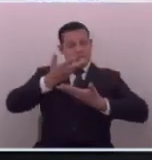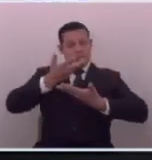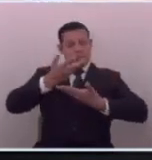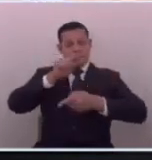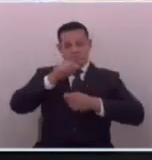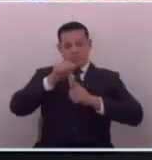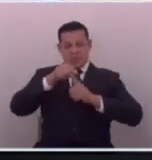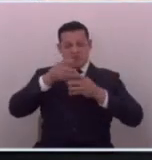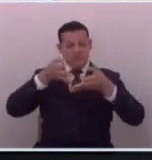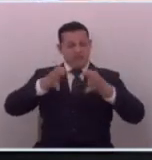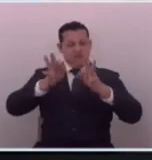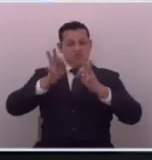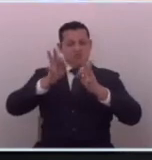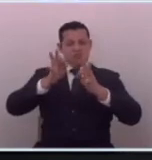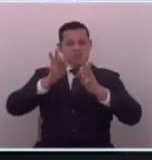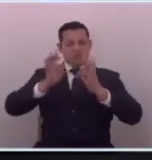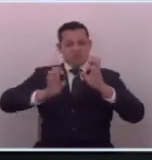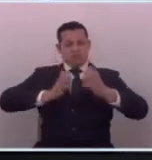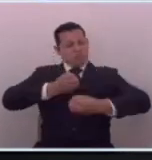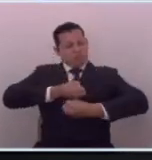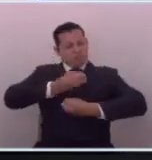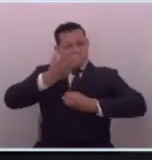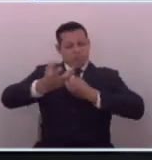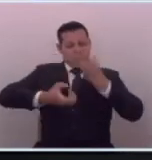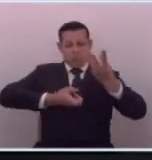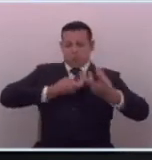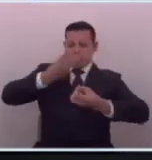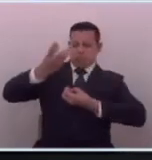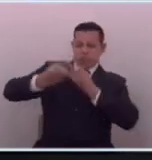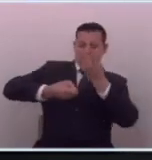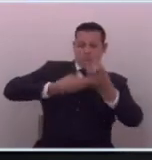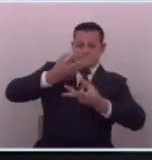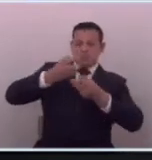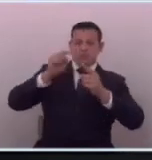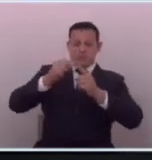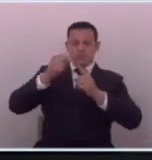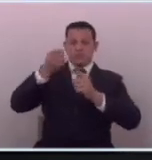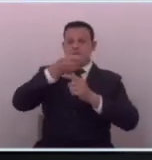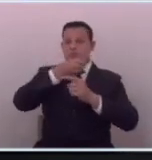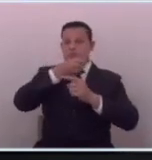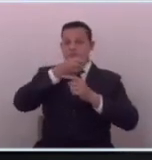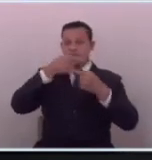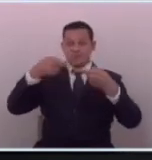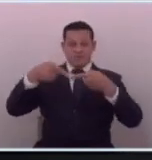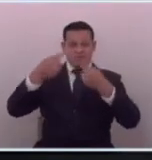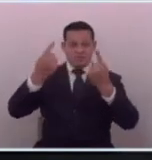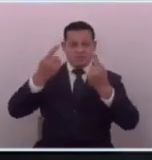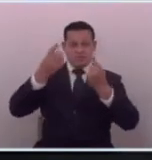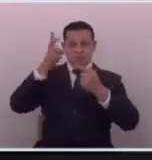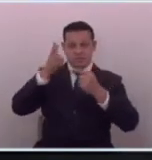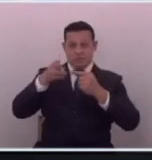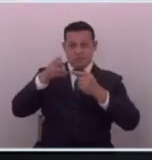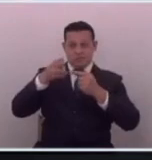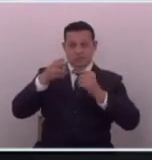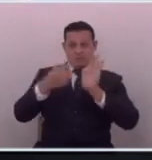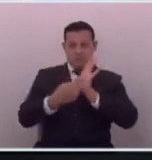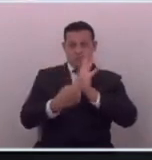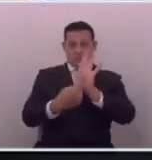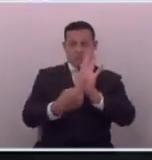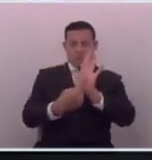mera postura de ellas expresándose lleva la esencia de la contradicción de la misma postura